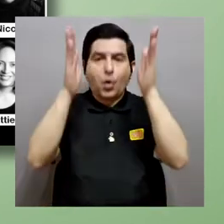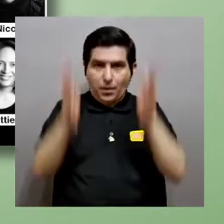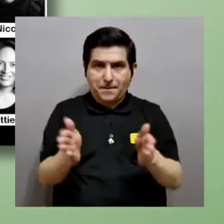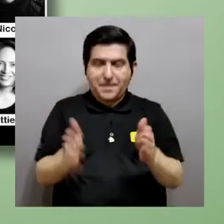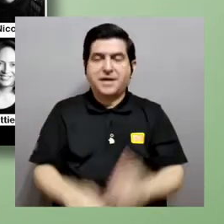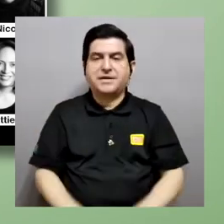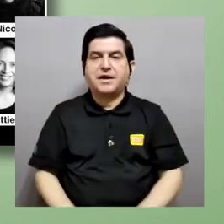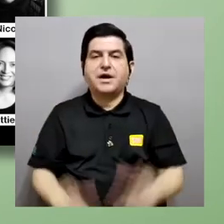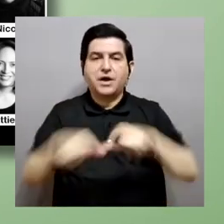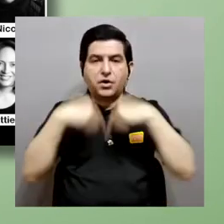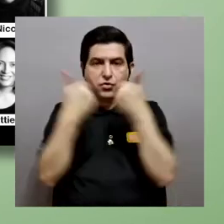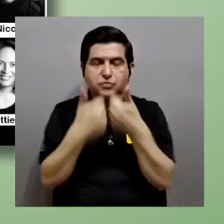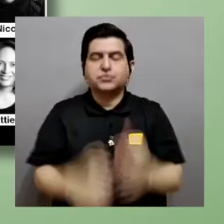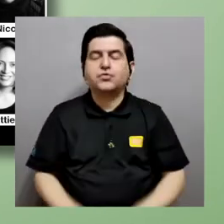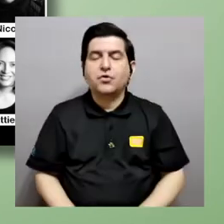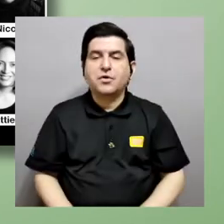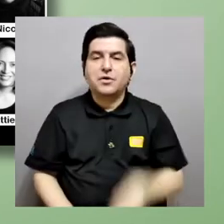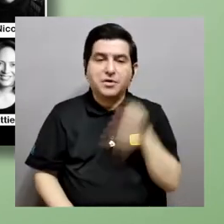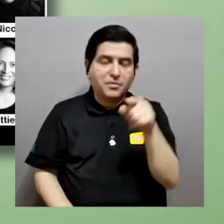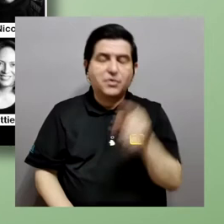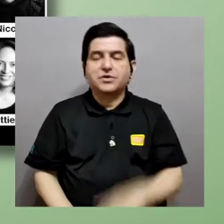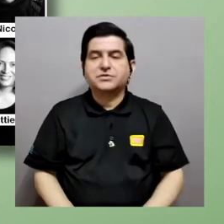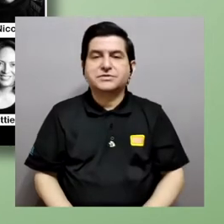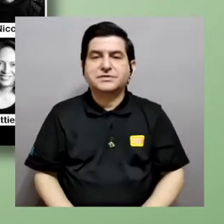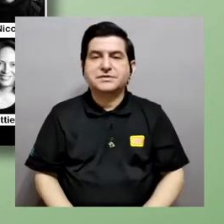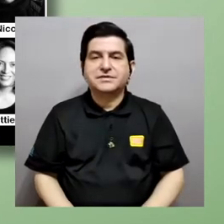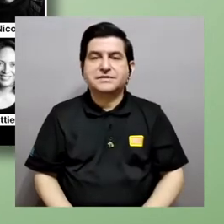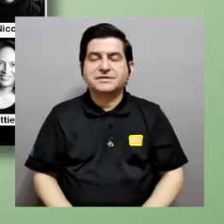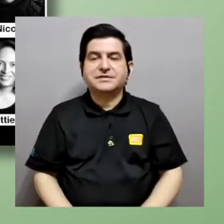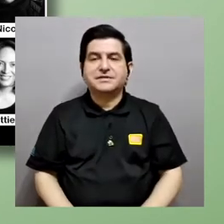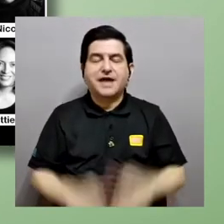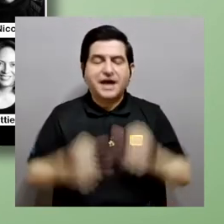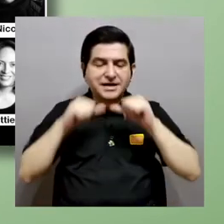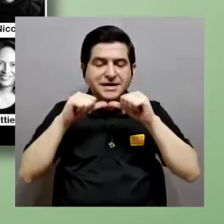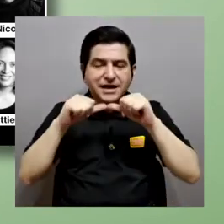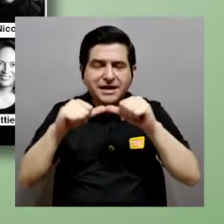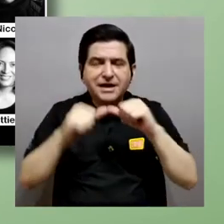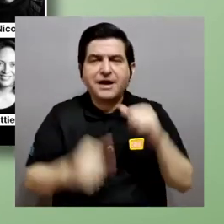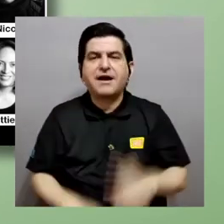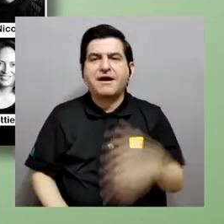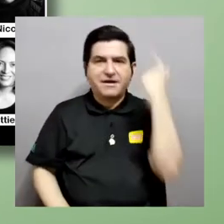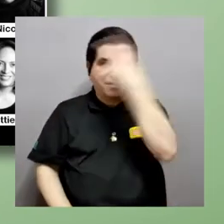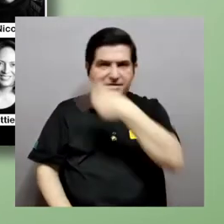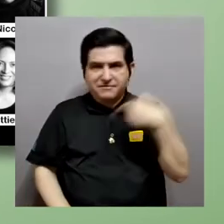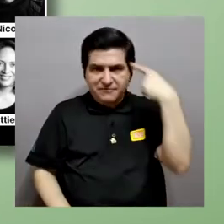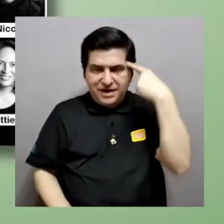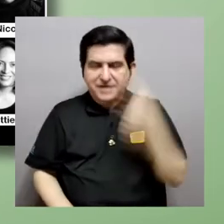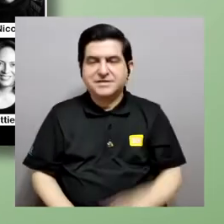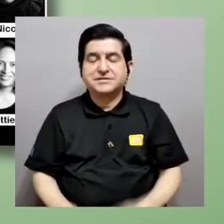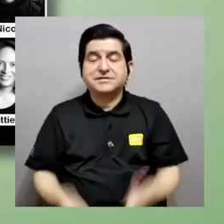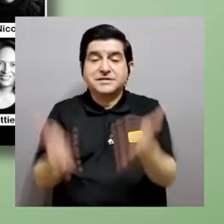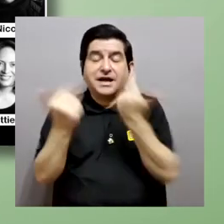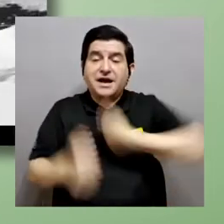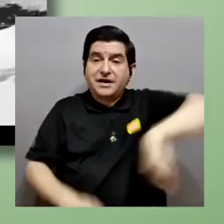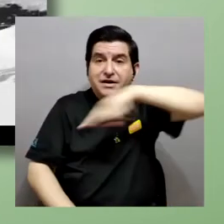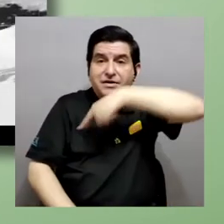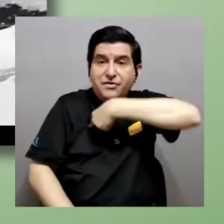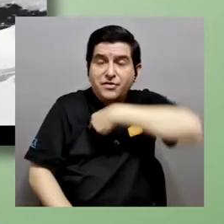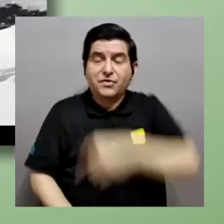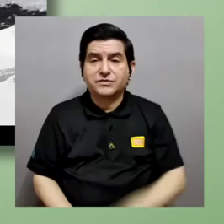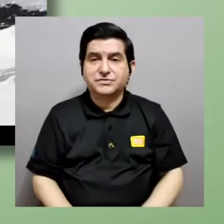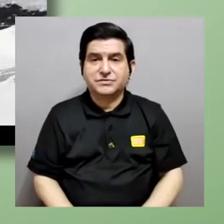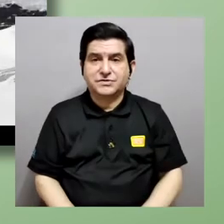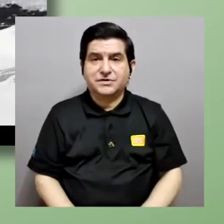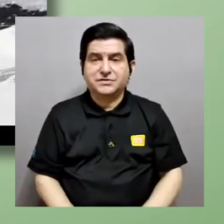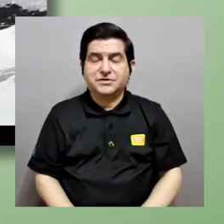compañeros en el grupo de Saving Face también ahí están las coordenadas si quieren saber más información del proyecto desean escribirnos